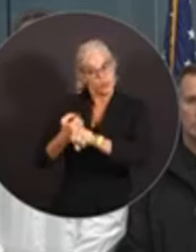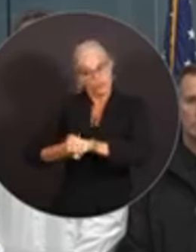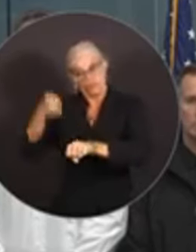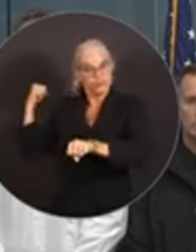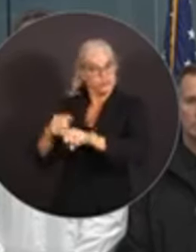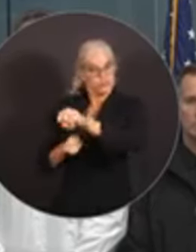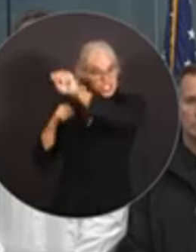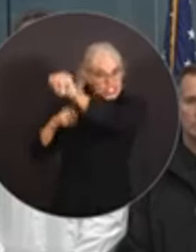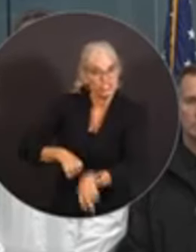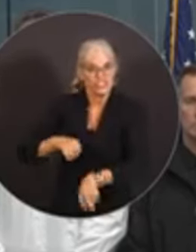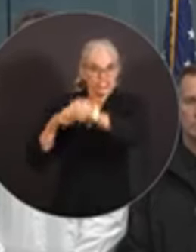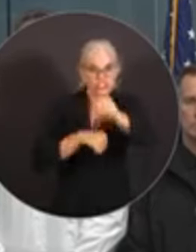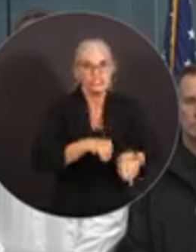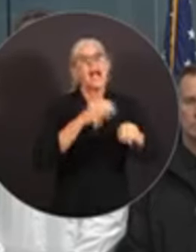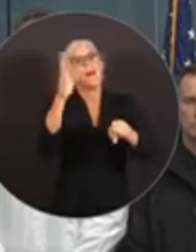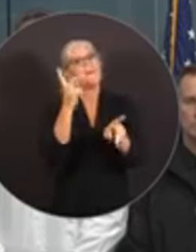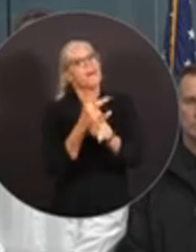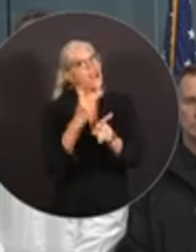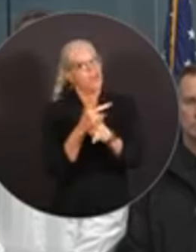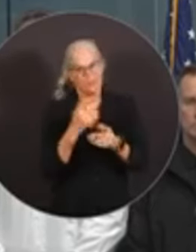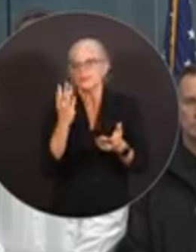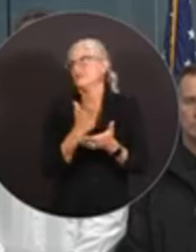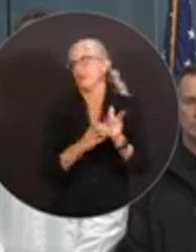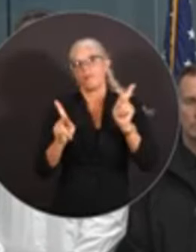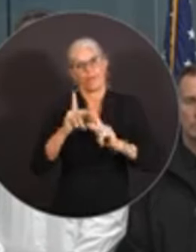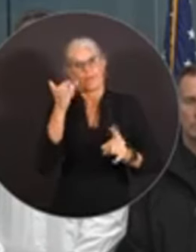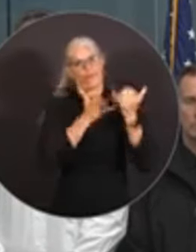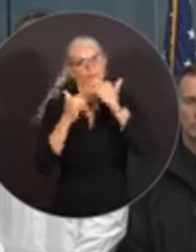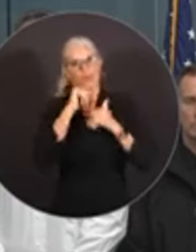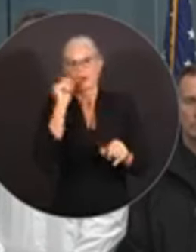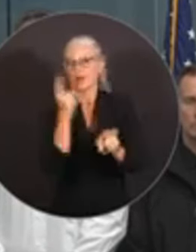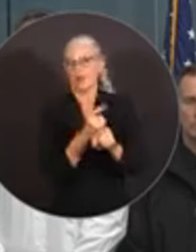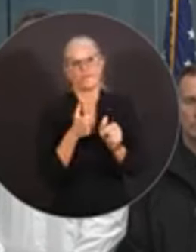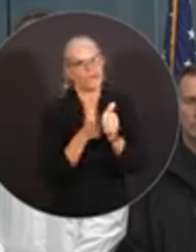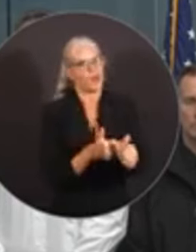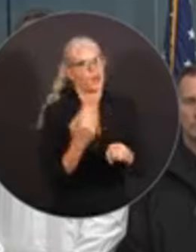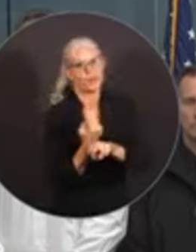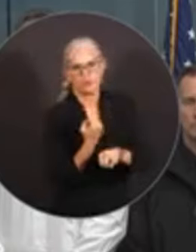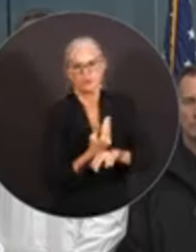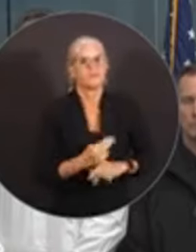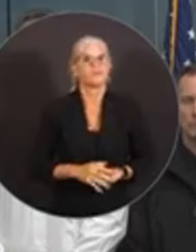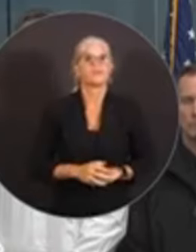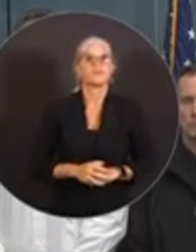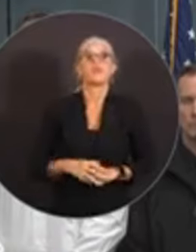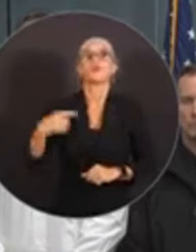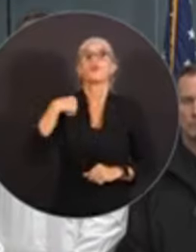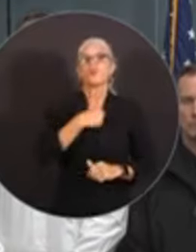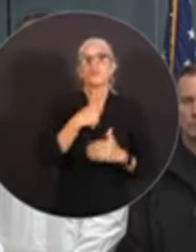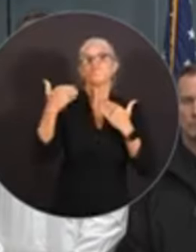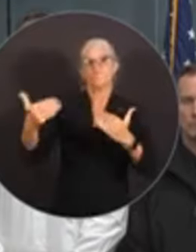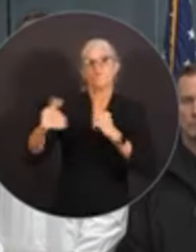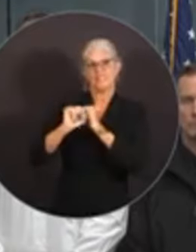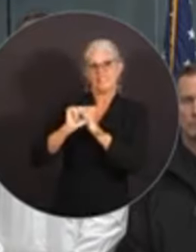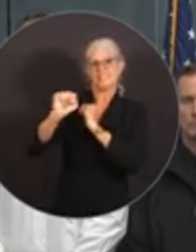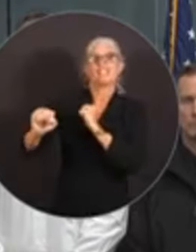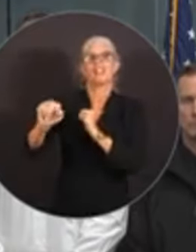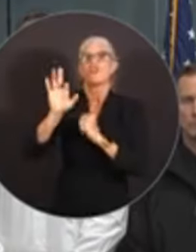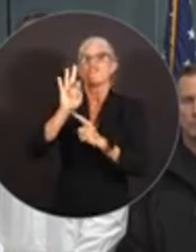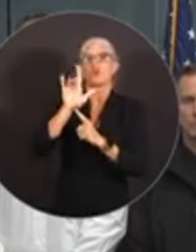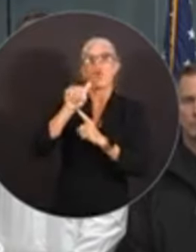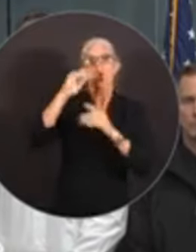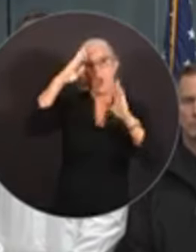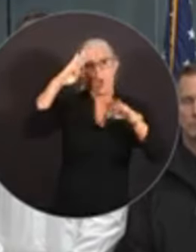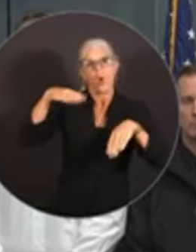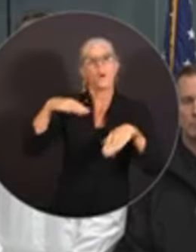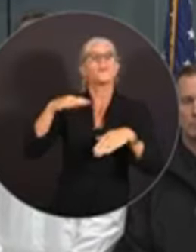tengan cuidado. Ha habido problemas antes también. Extenderemos el Hope Floor Line, la línea de